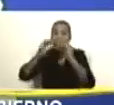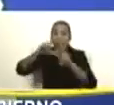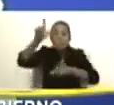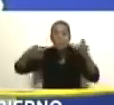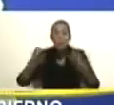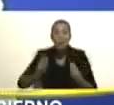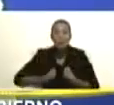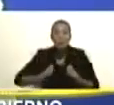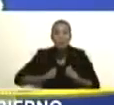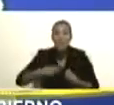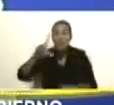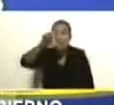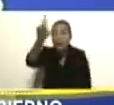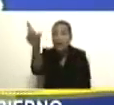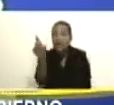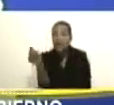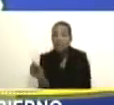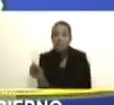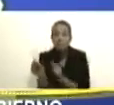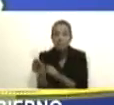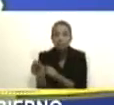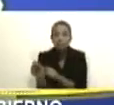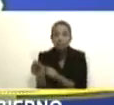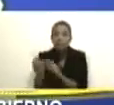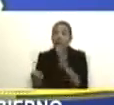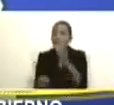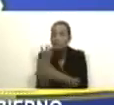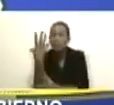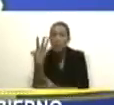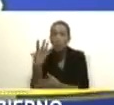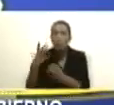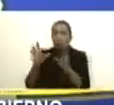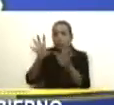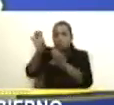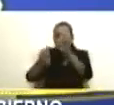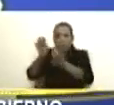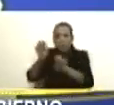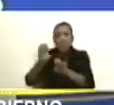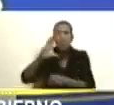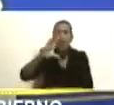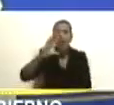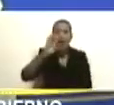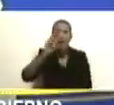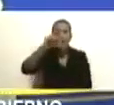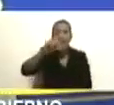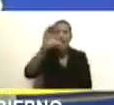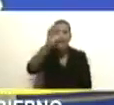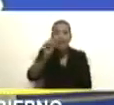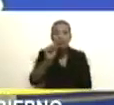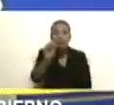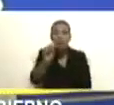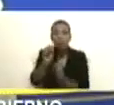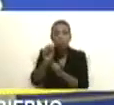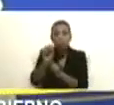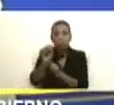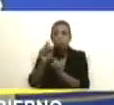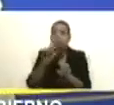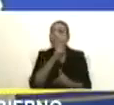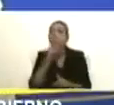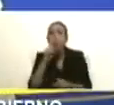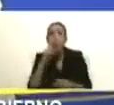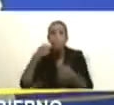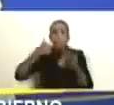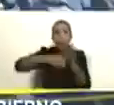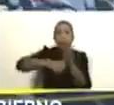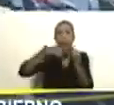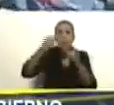población de la Guayana Esequiba, la realización de un censo, el inicio de la